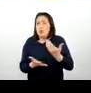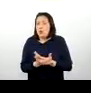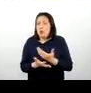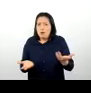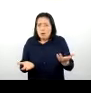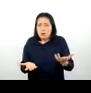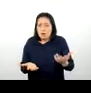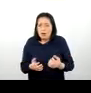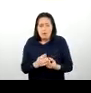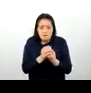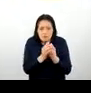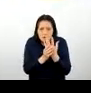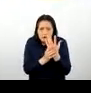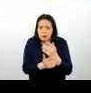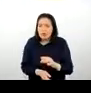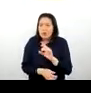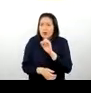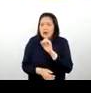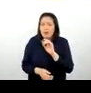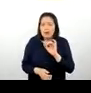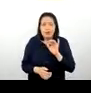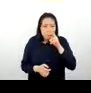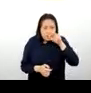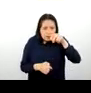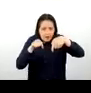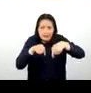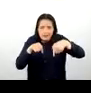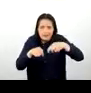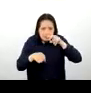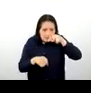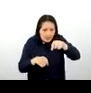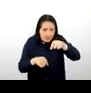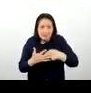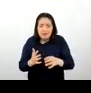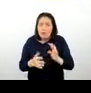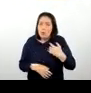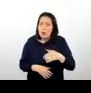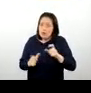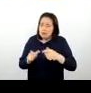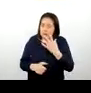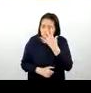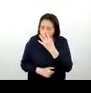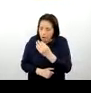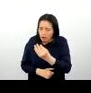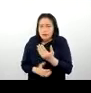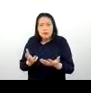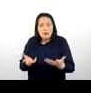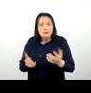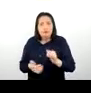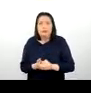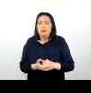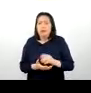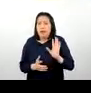orquídea, ¿no? Que es la que está aquí en la parte inferior, ¿no? Y que va a llamar mucho la atención seguramente a